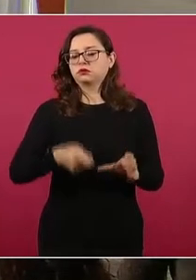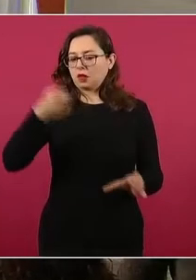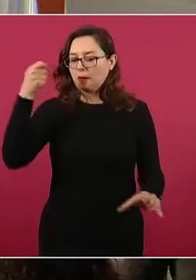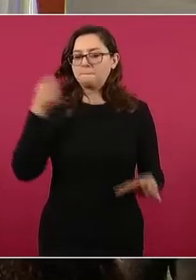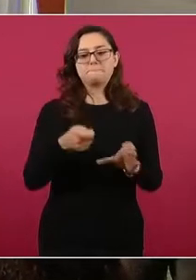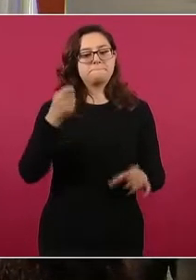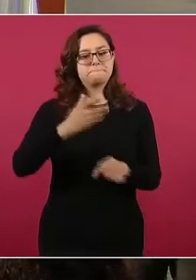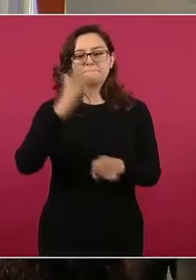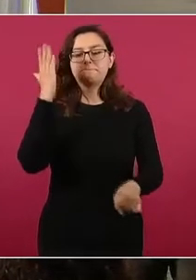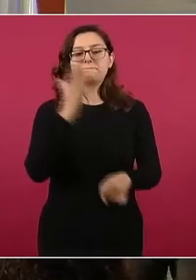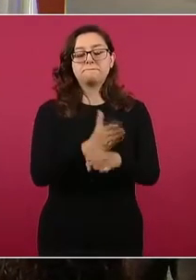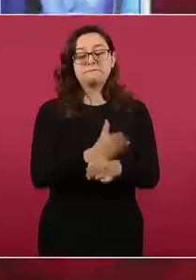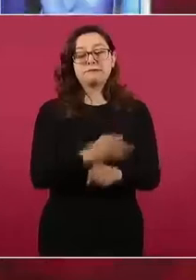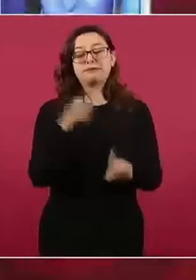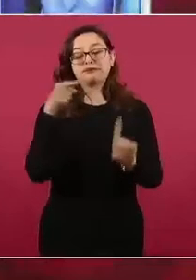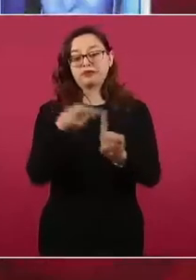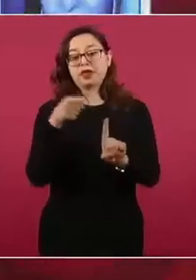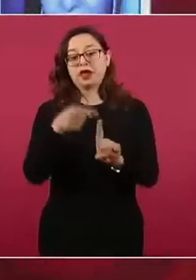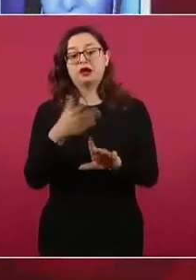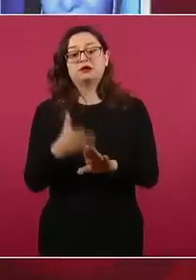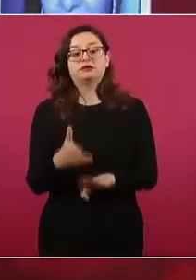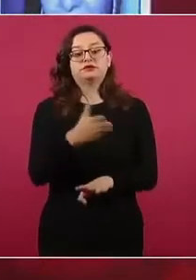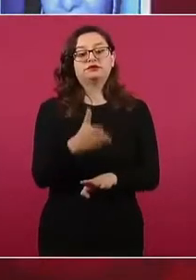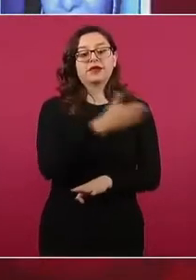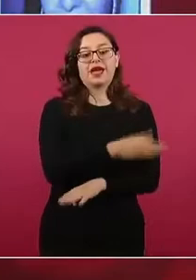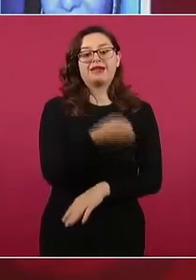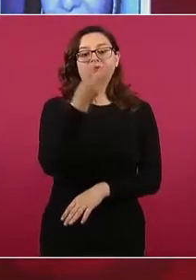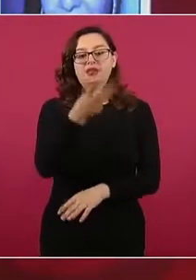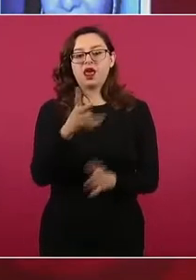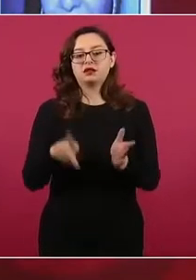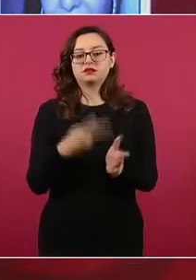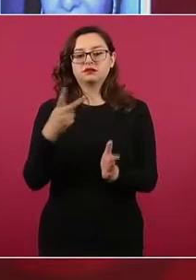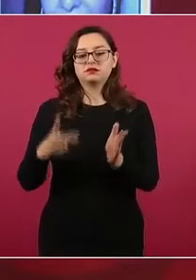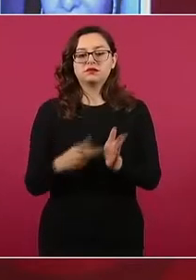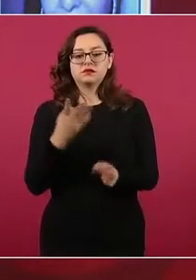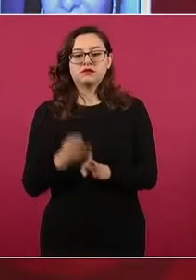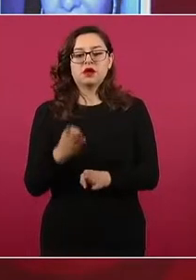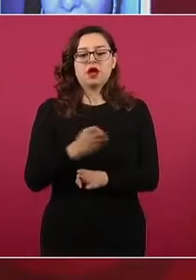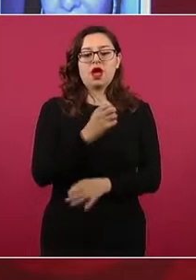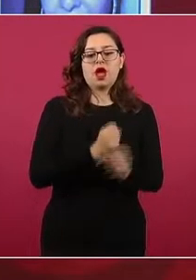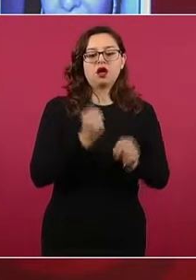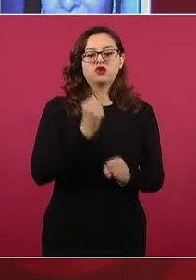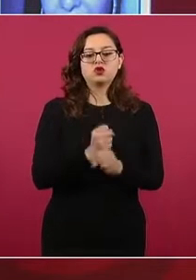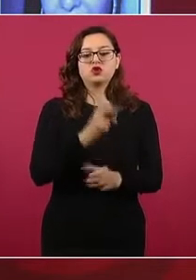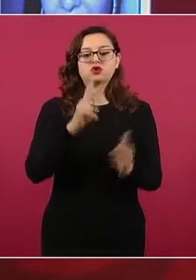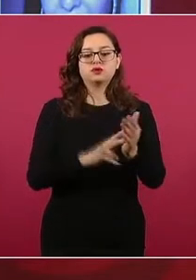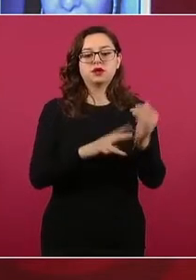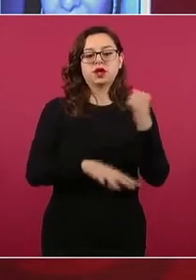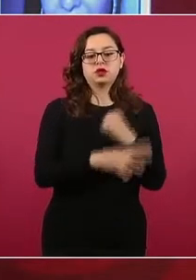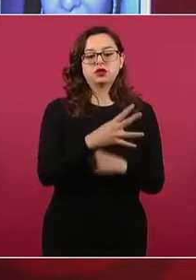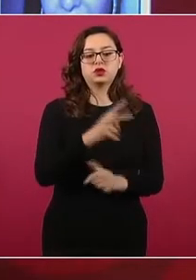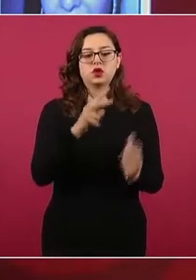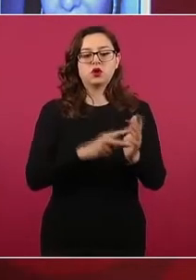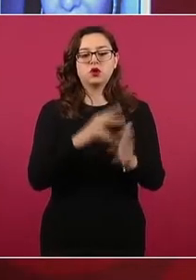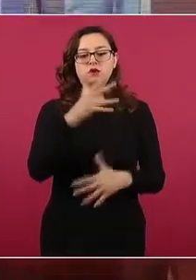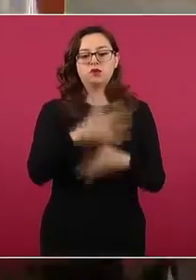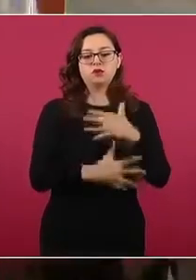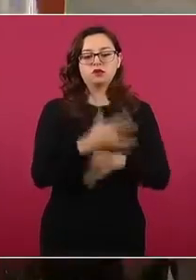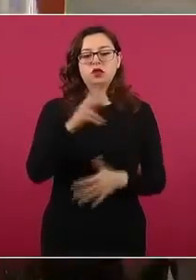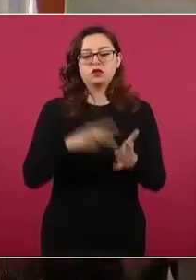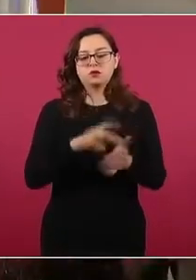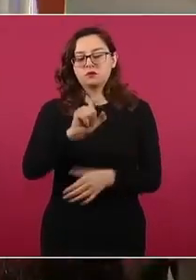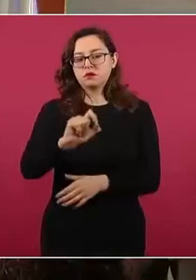con tres antecedentes penales por hechos ocurridos en los años 2014, 2015 y 2021.